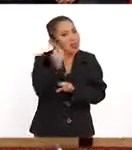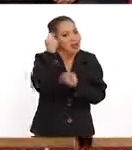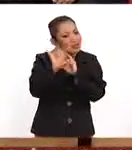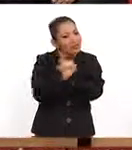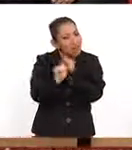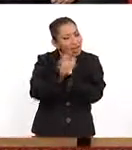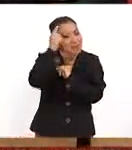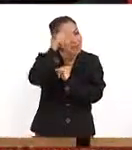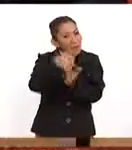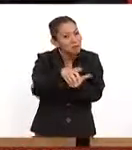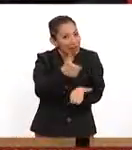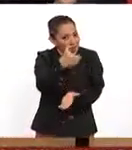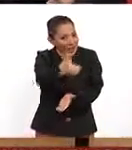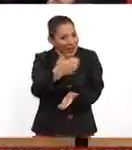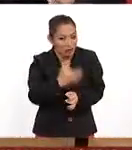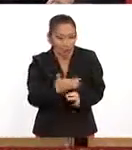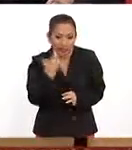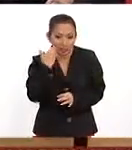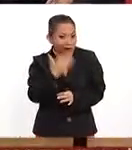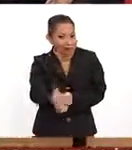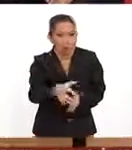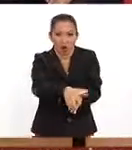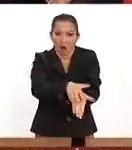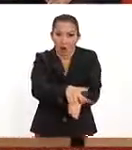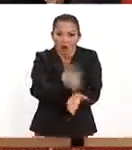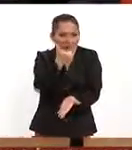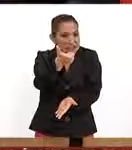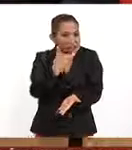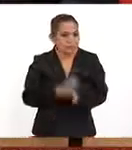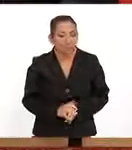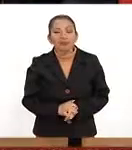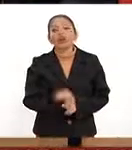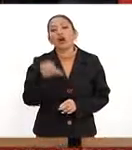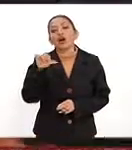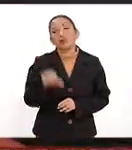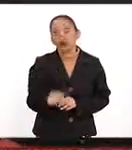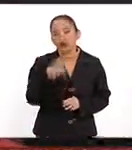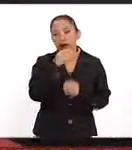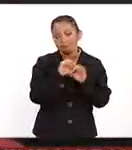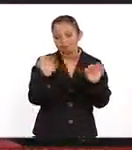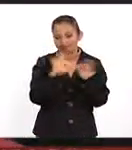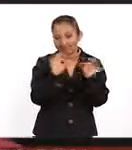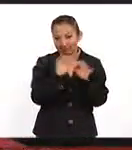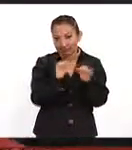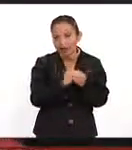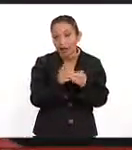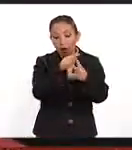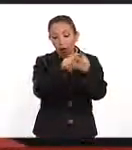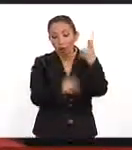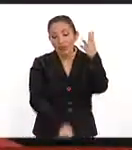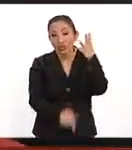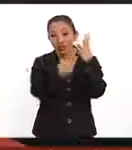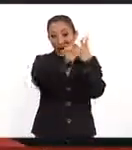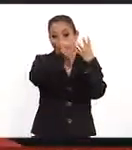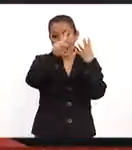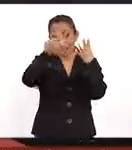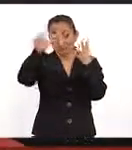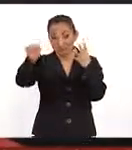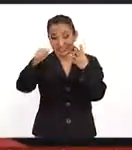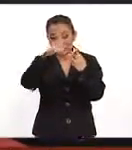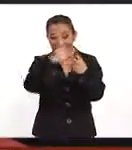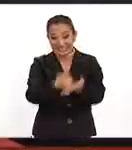para ahorrar dinero, estamos en estos tiempos de ahorrar. Entonces hoy les voy a traer, les voy a mencionar cuatro apps, cuatro